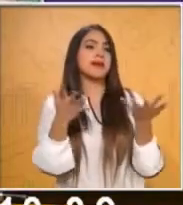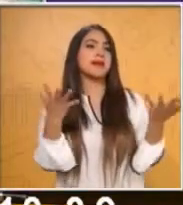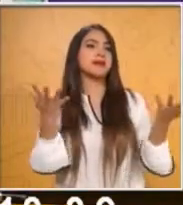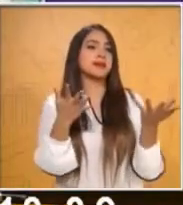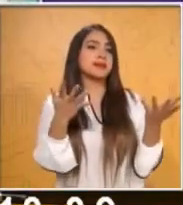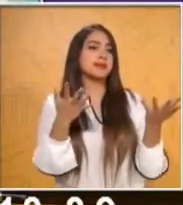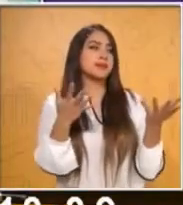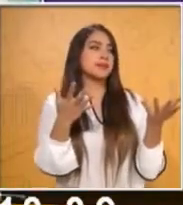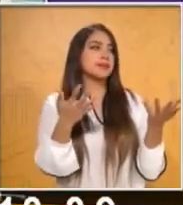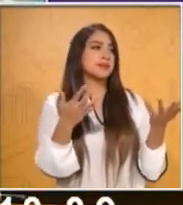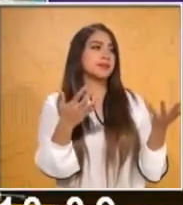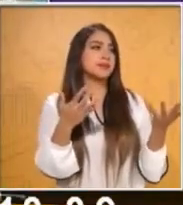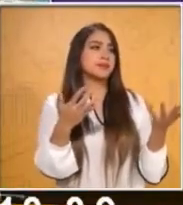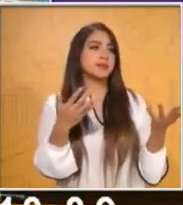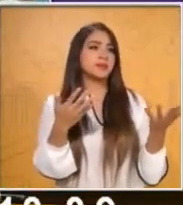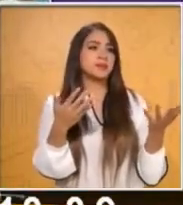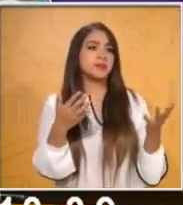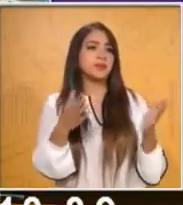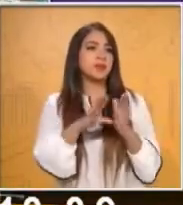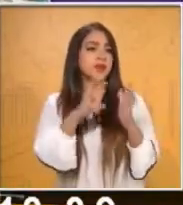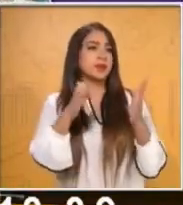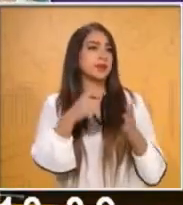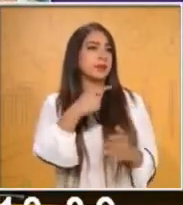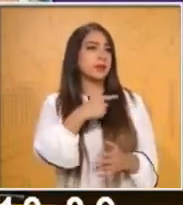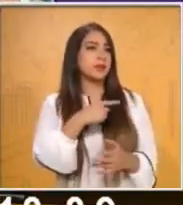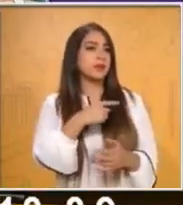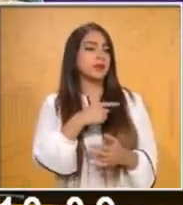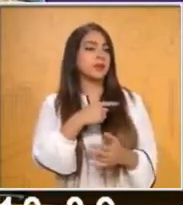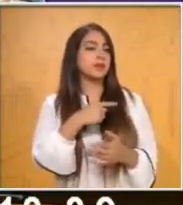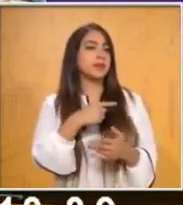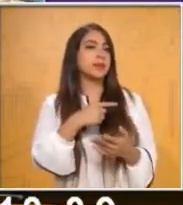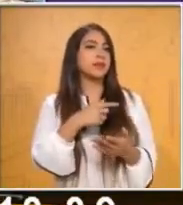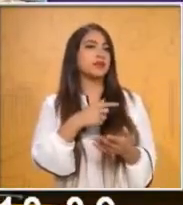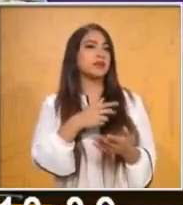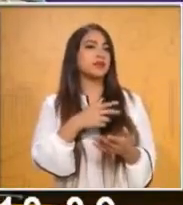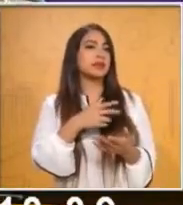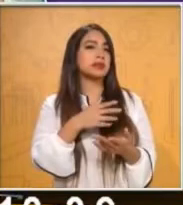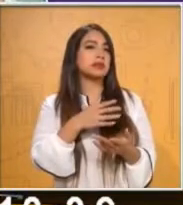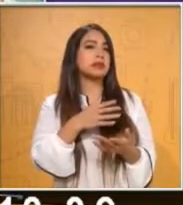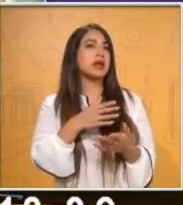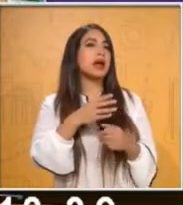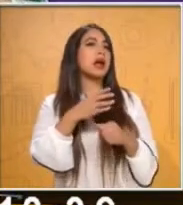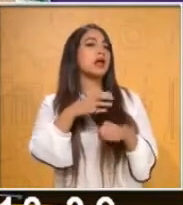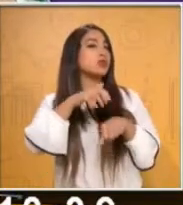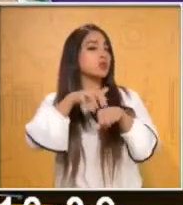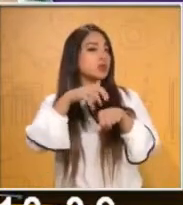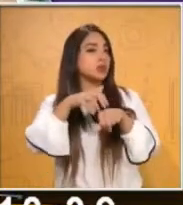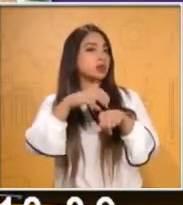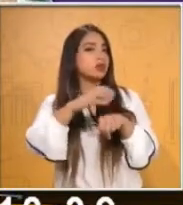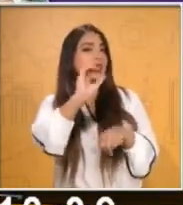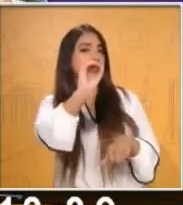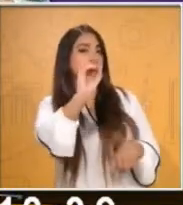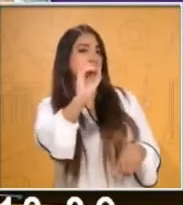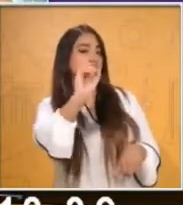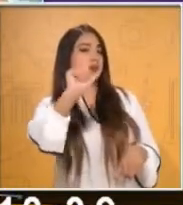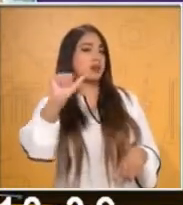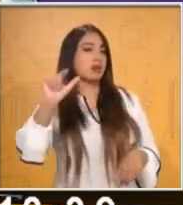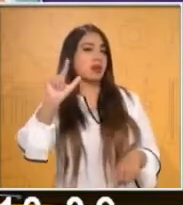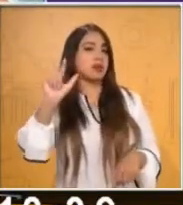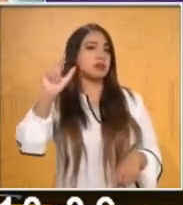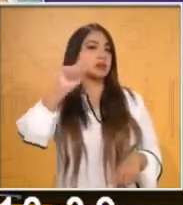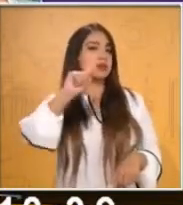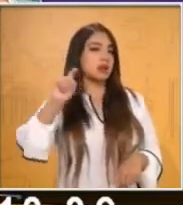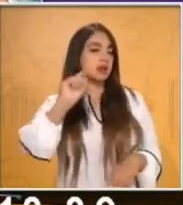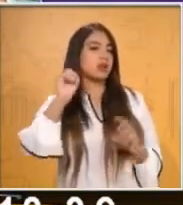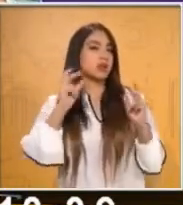dar la secuencia, porque vamos a manejar los números del 0 al 100 de manera ascendente y de manera